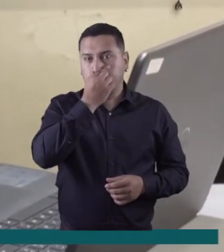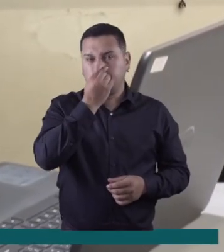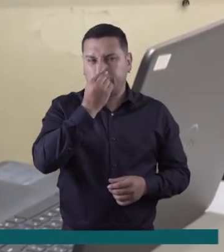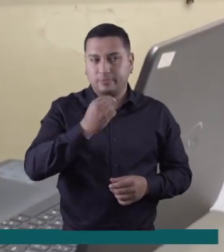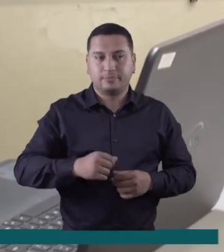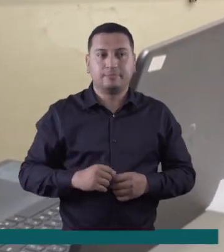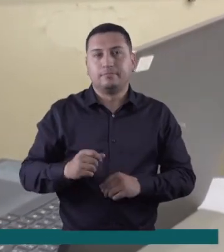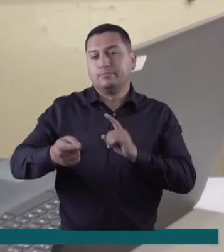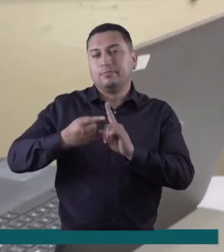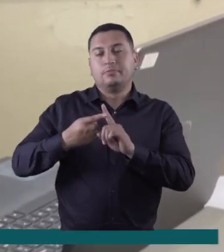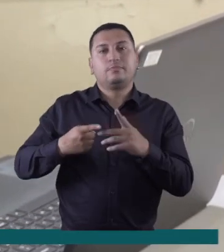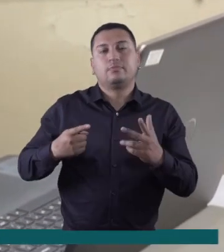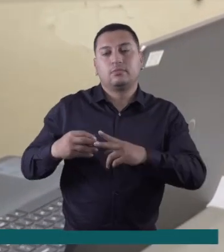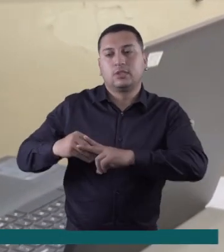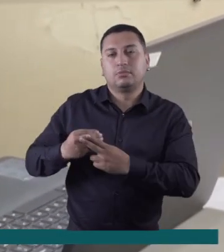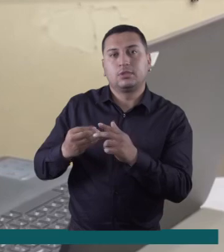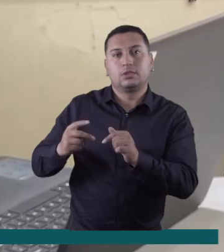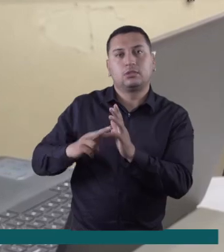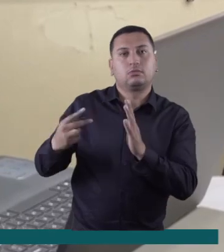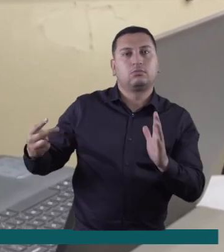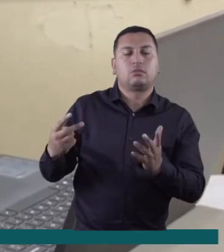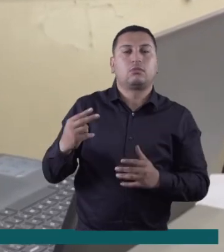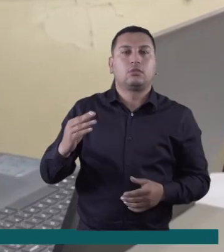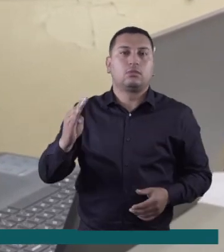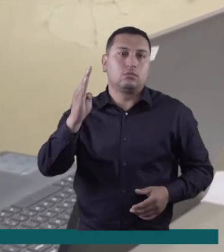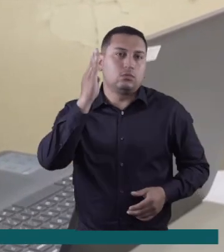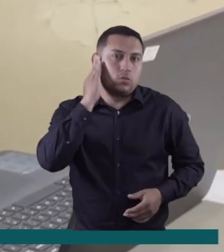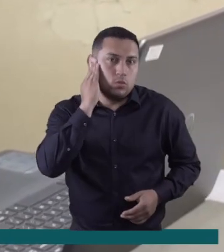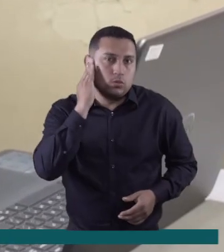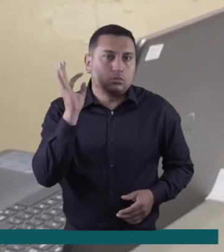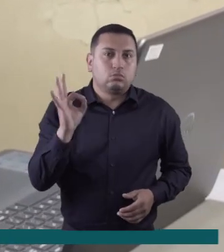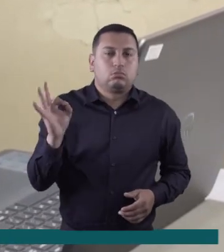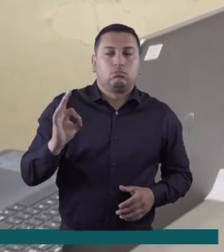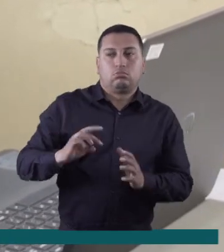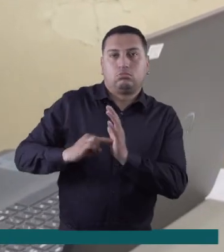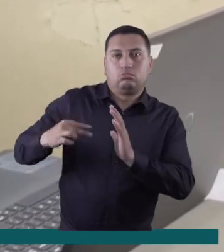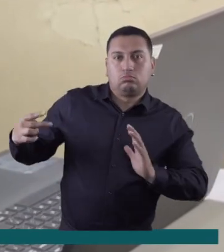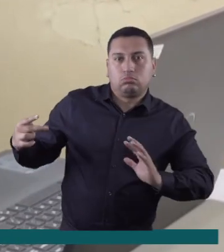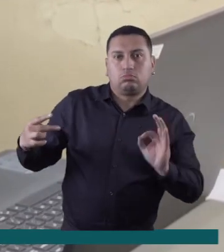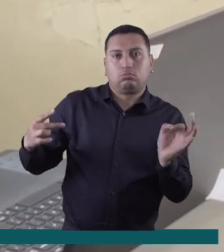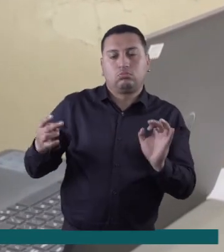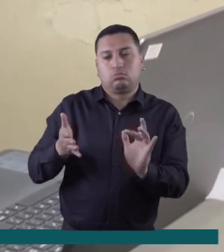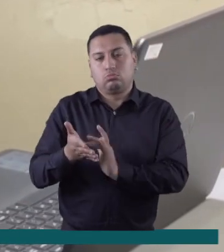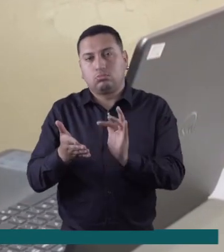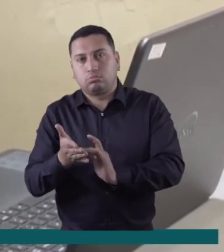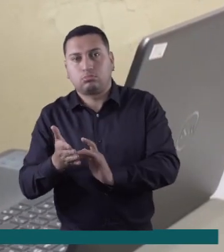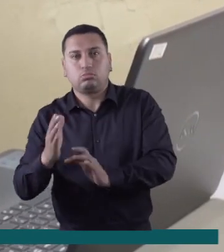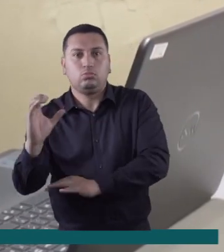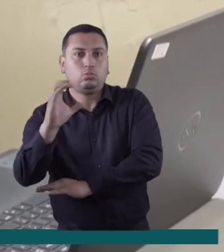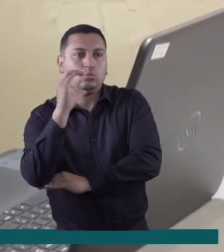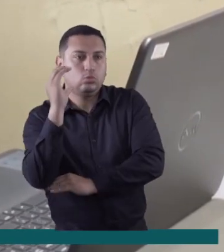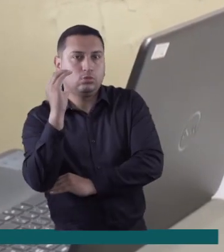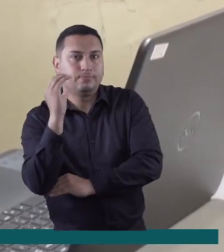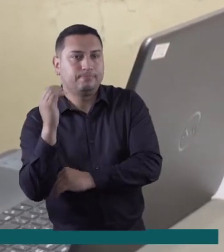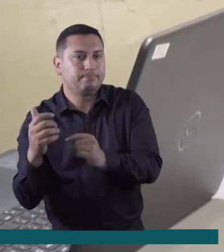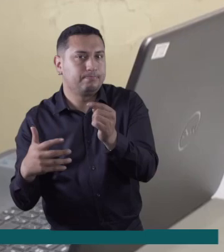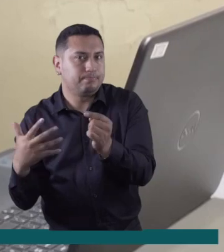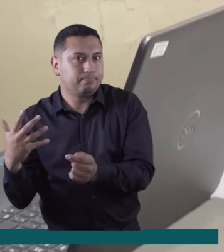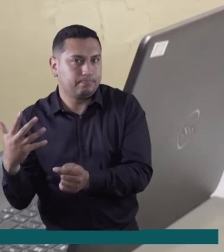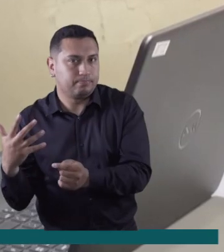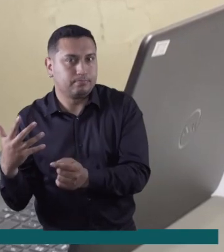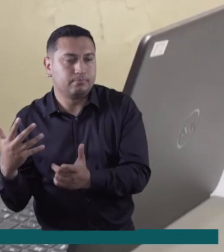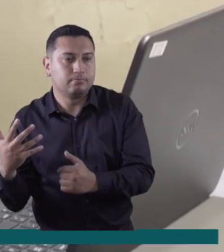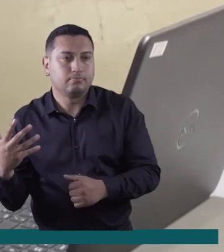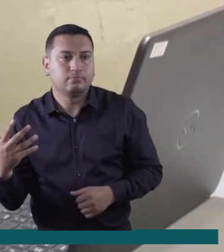acceder a nuestras herramientas tecnológicas, tales como celulares, dispositivos electrónicos, tablets, computadores. A través de ellas podemos descargar